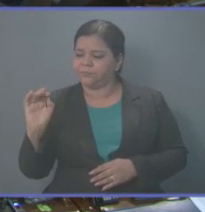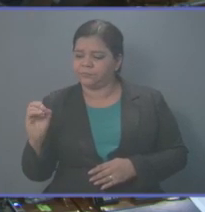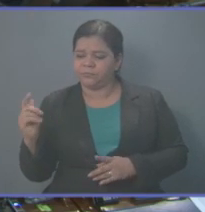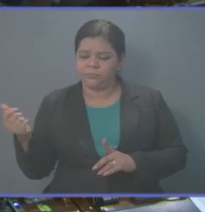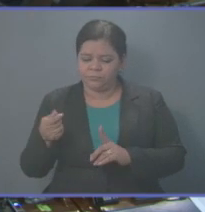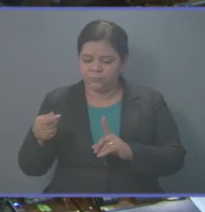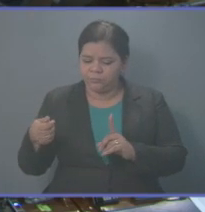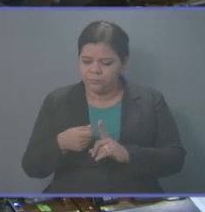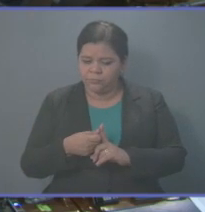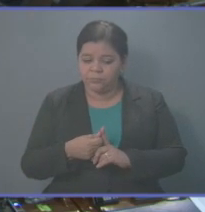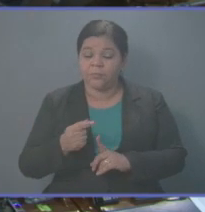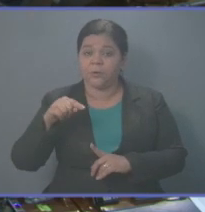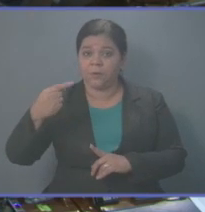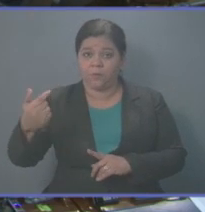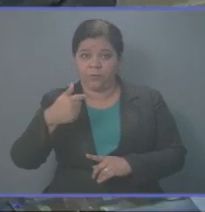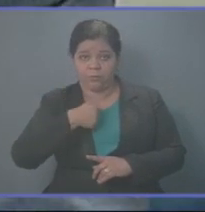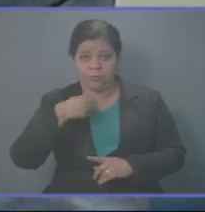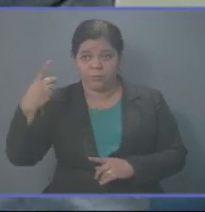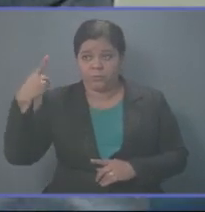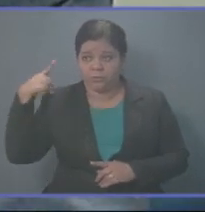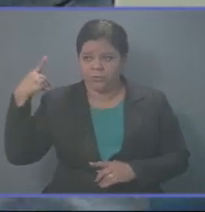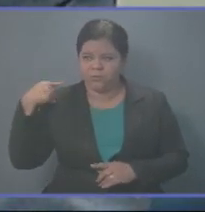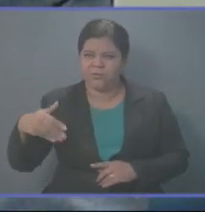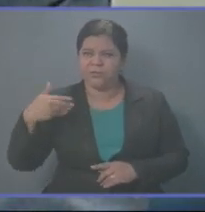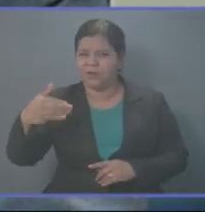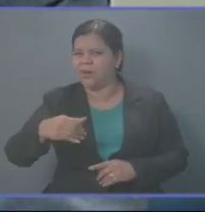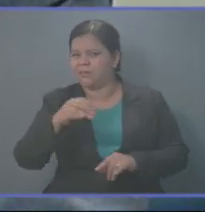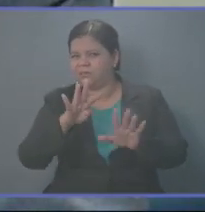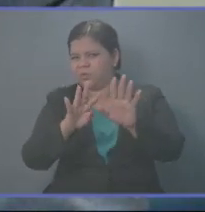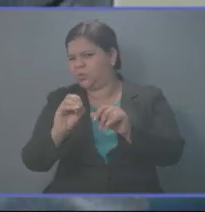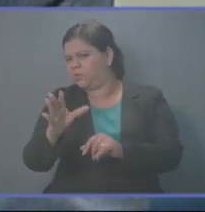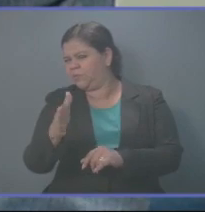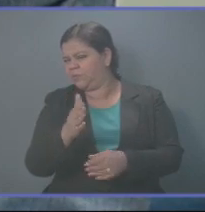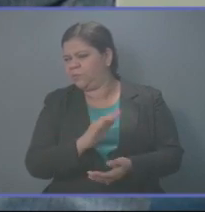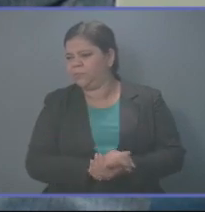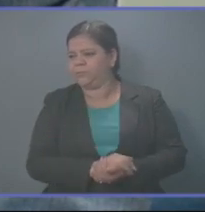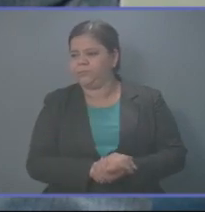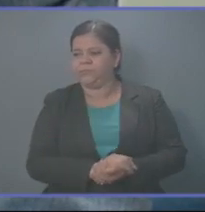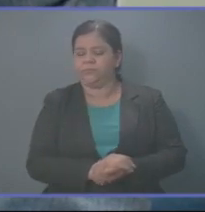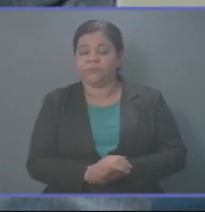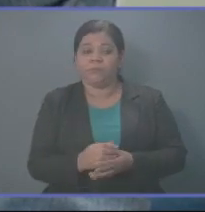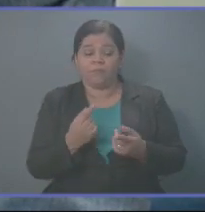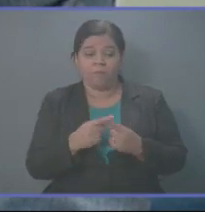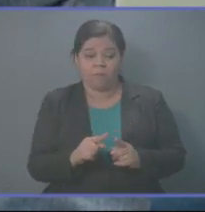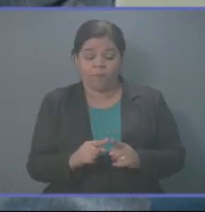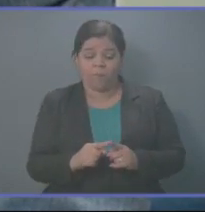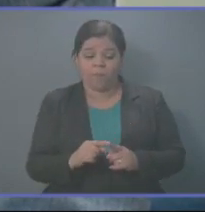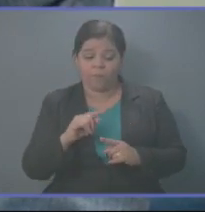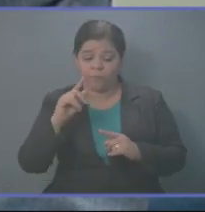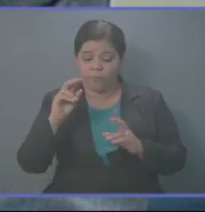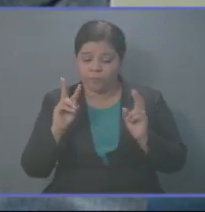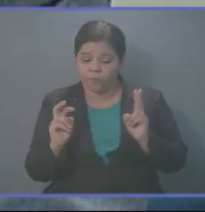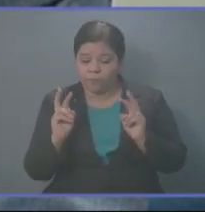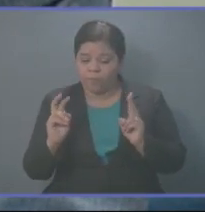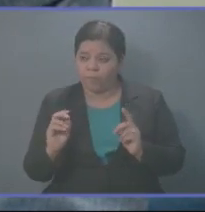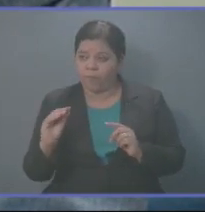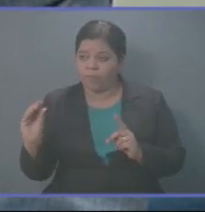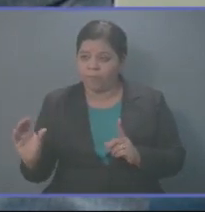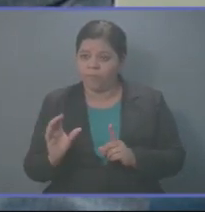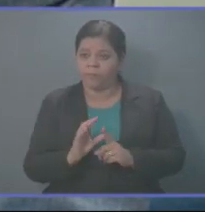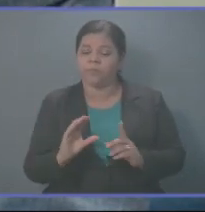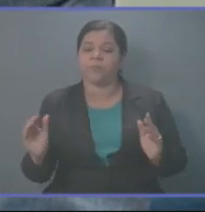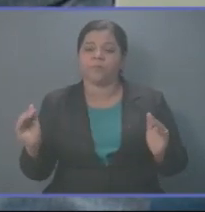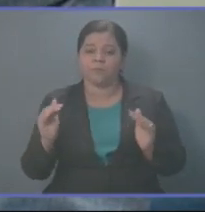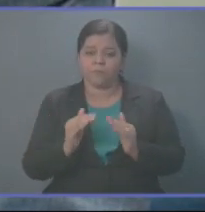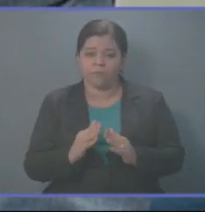policía se dieron cuando este servidor era director allá en los años 90. El régimen de disponibilidad también se puso